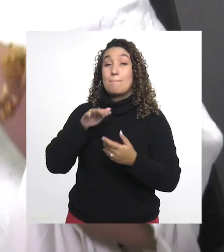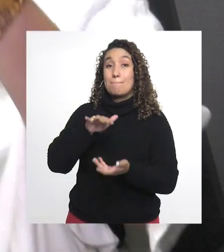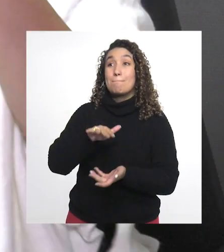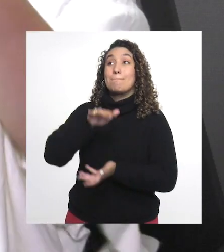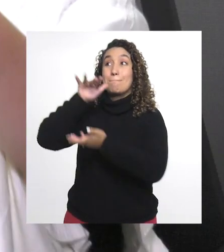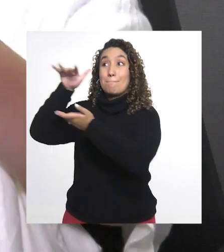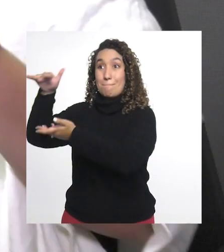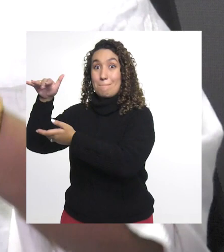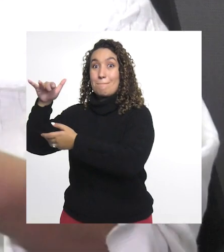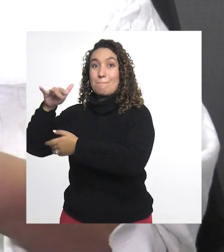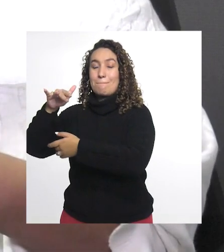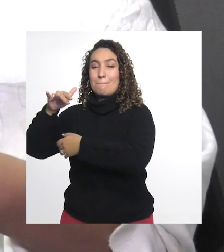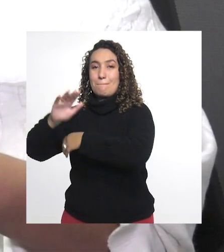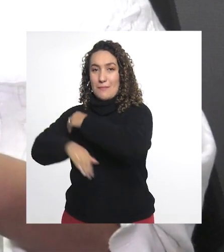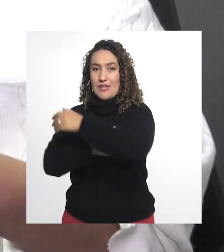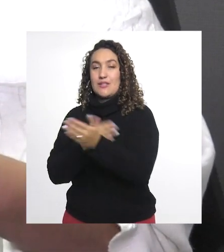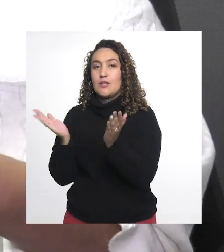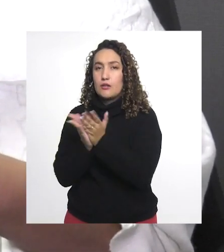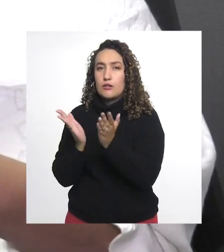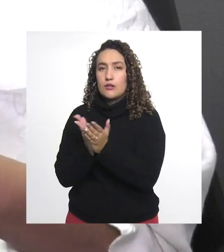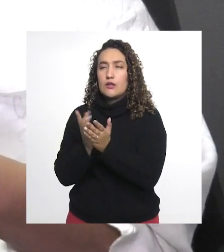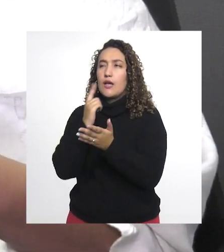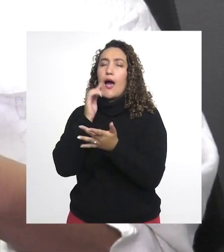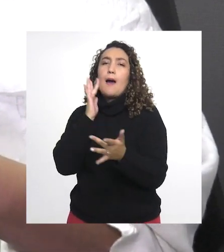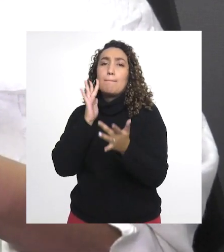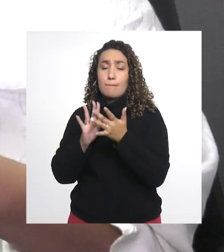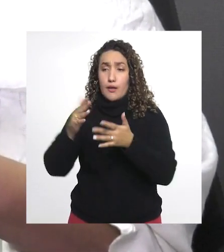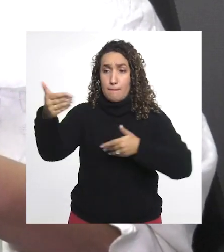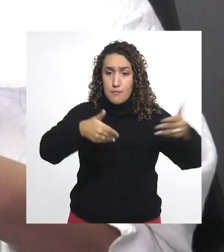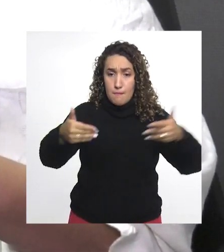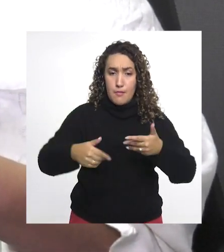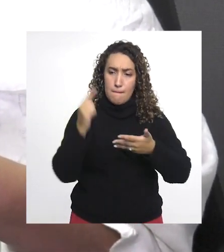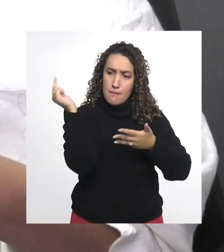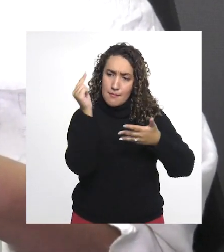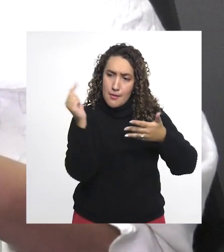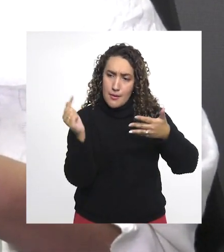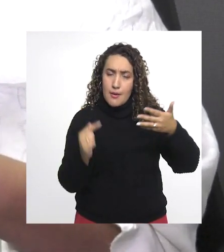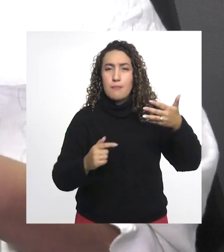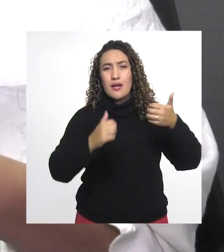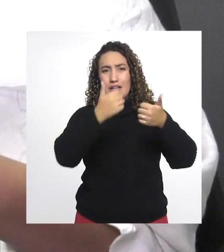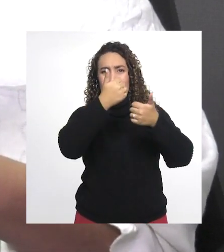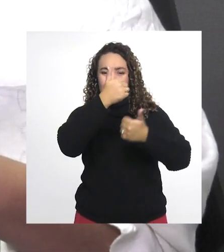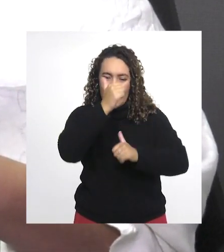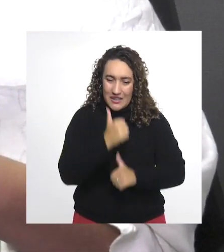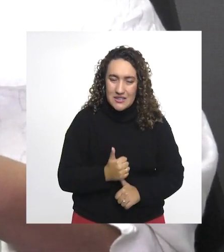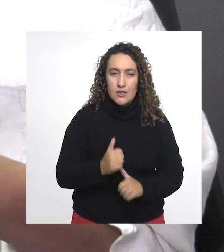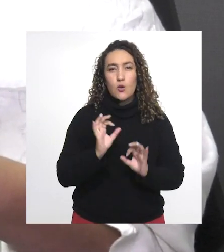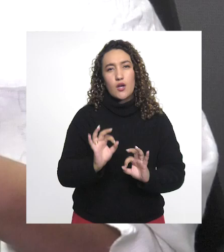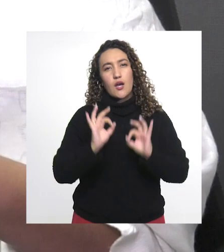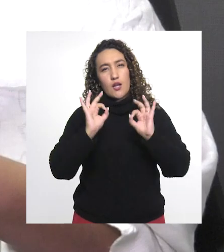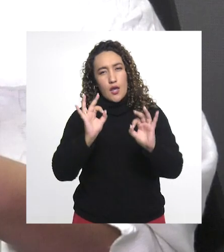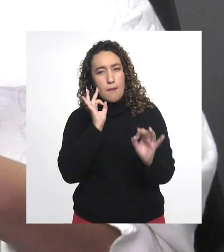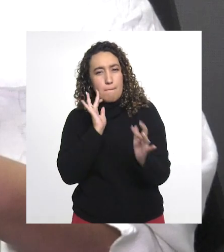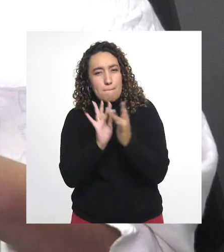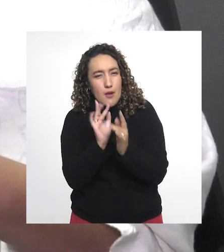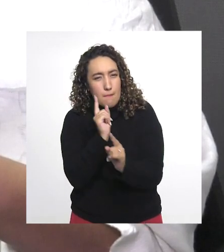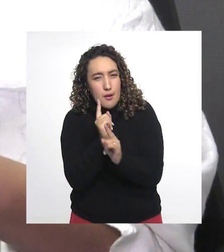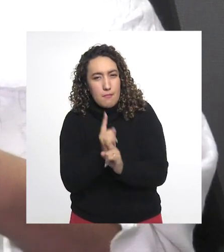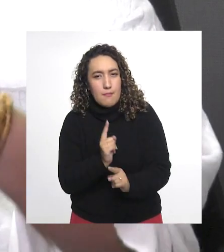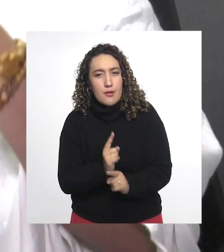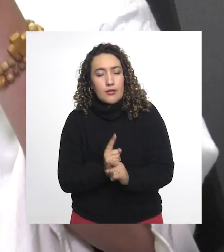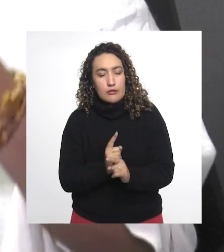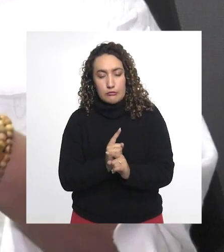cuando las vayamos a pasar tanto a Ministerio de Educación como a Ministerio de Salud sean propuestas que cumplan con todos los requisitos de